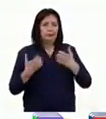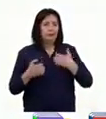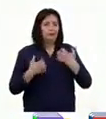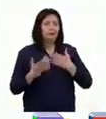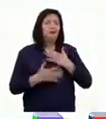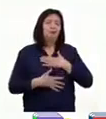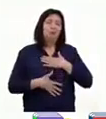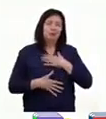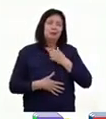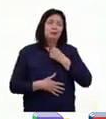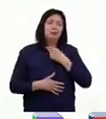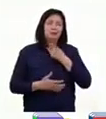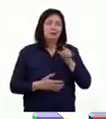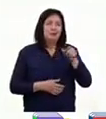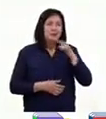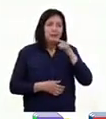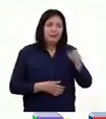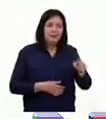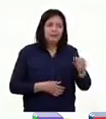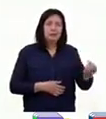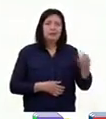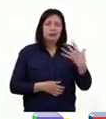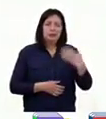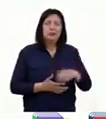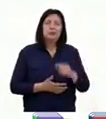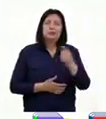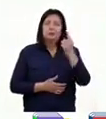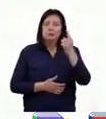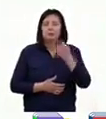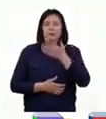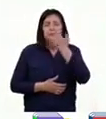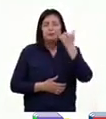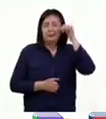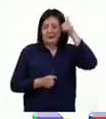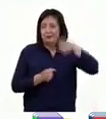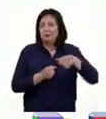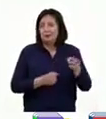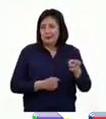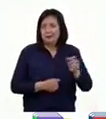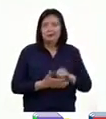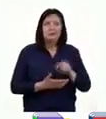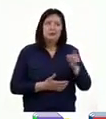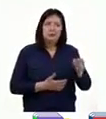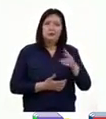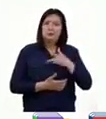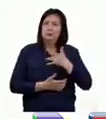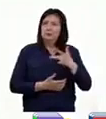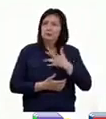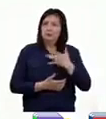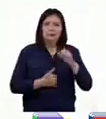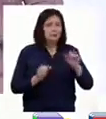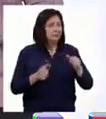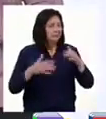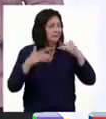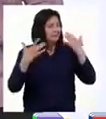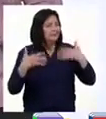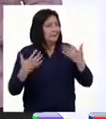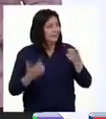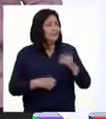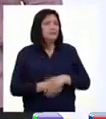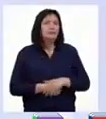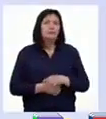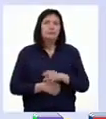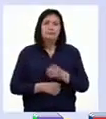agradables. Ella dijo que es uno de los mejores recuerdos y que se sentía muy feliz.